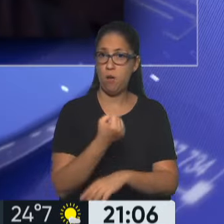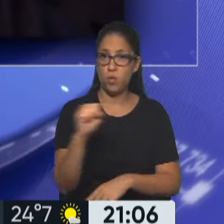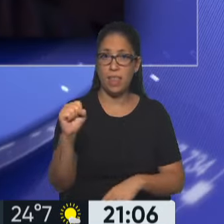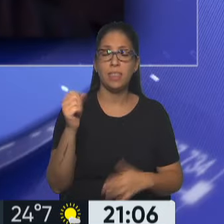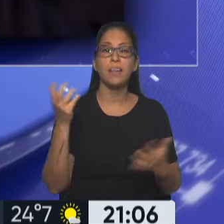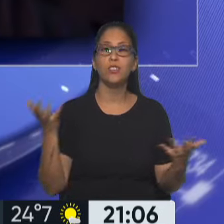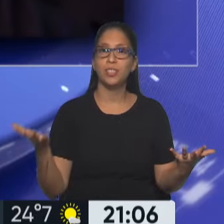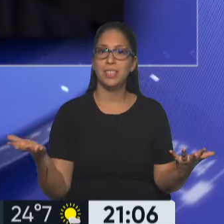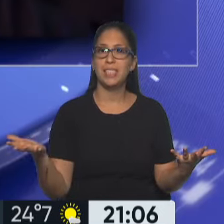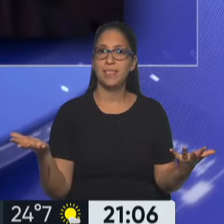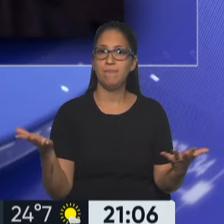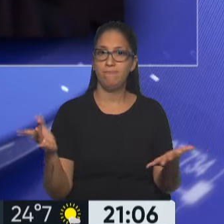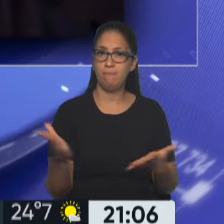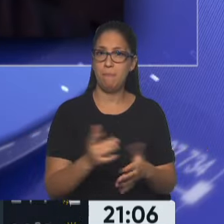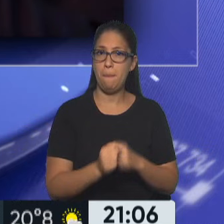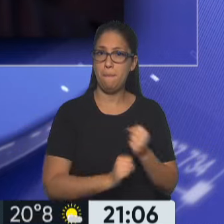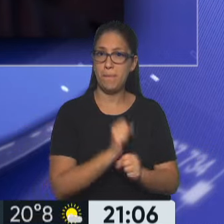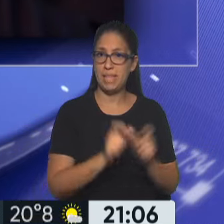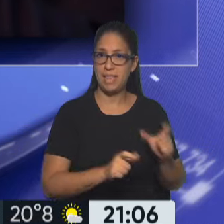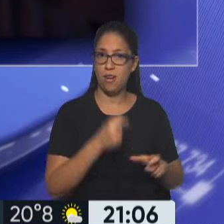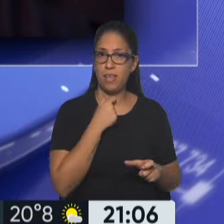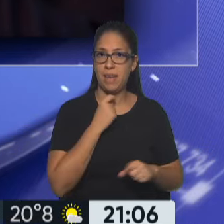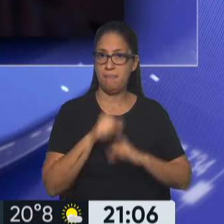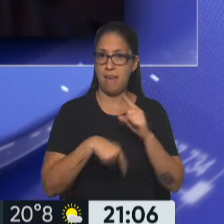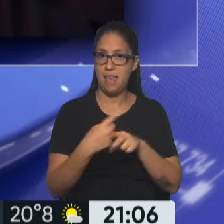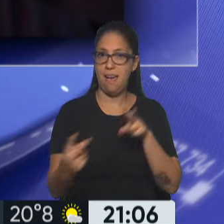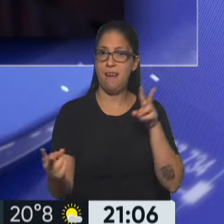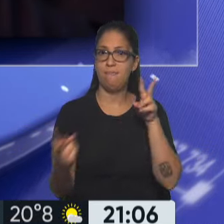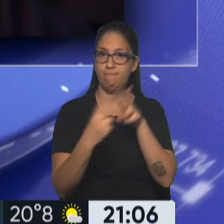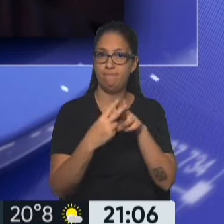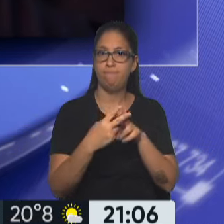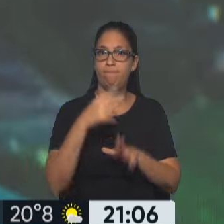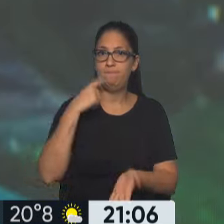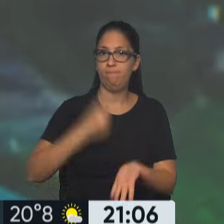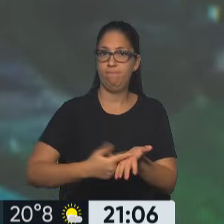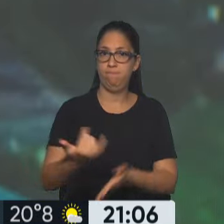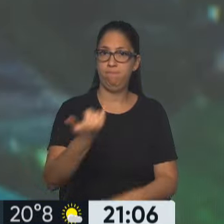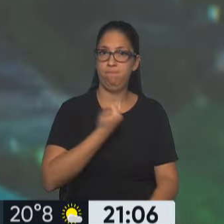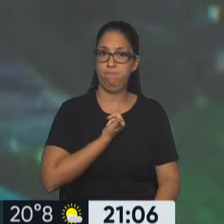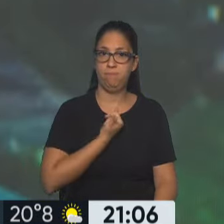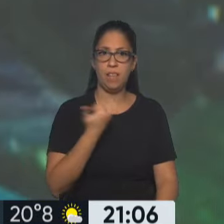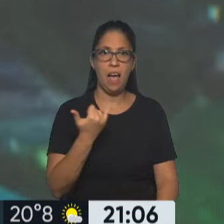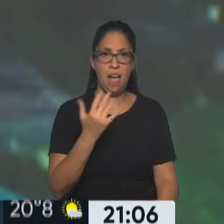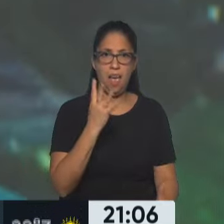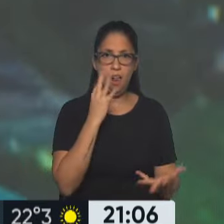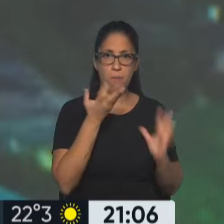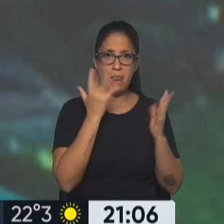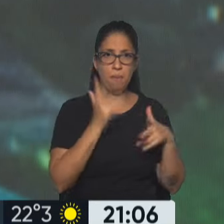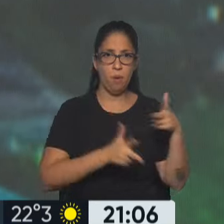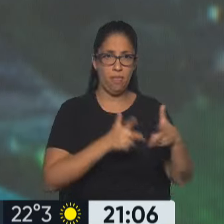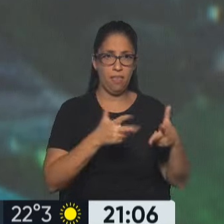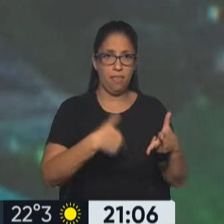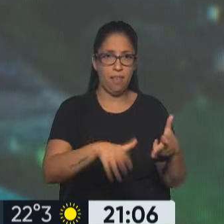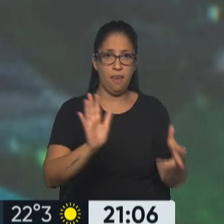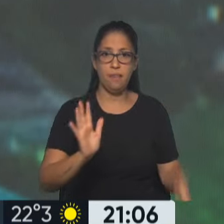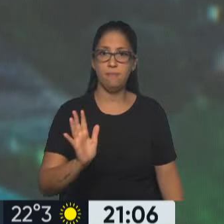Así que diría que los empresarios esperan mañana para tener definiciones claves. ¿Tenemos algún adelanto de lo que Miley podría llegar a